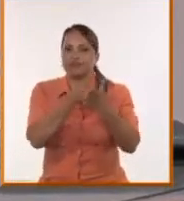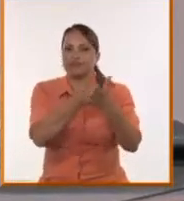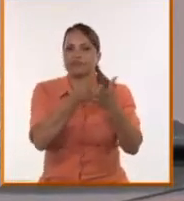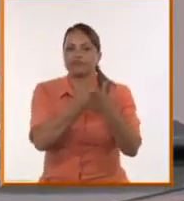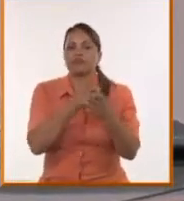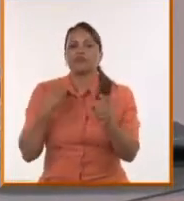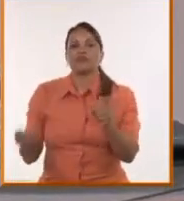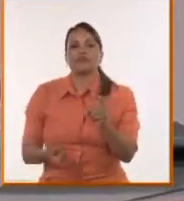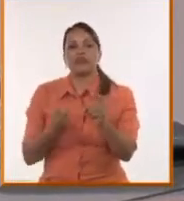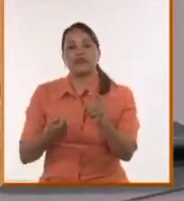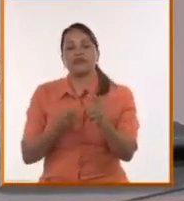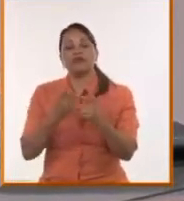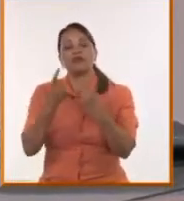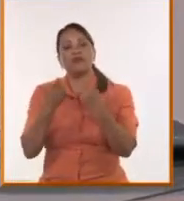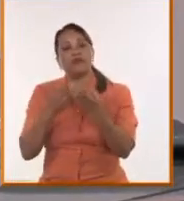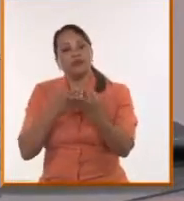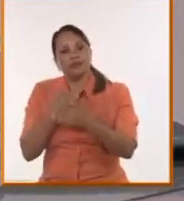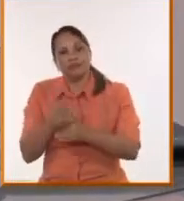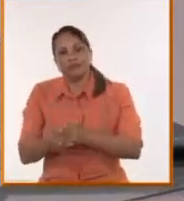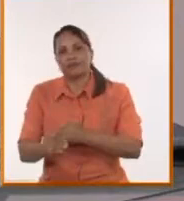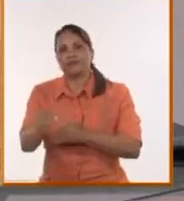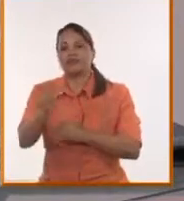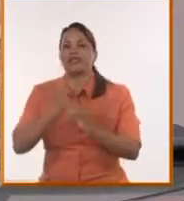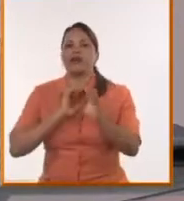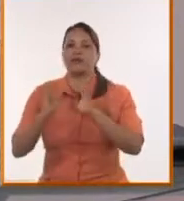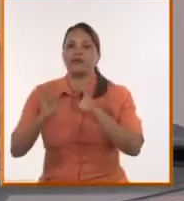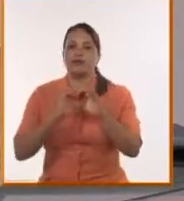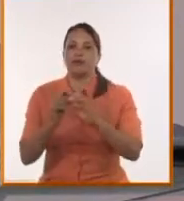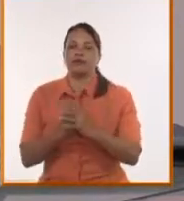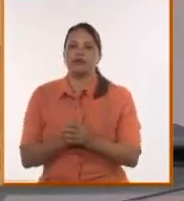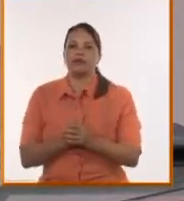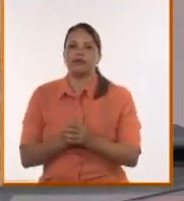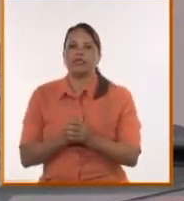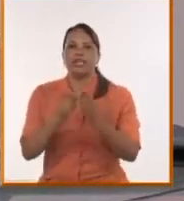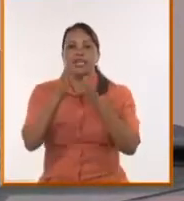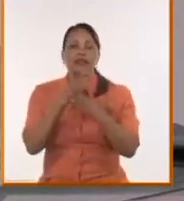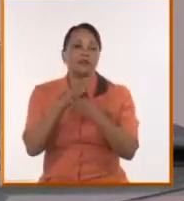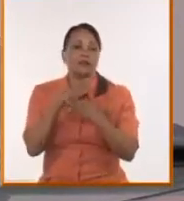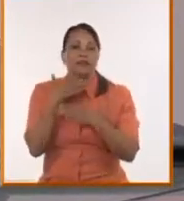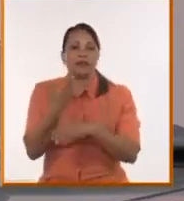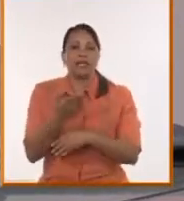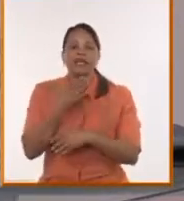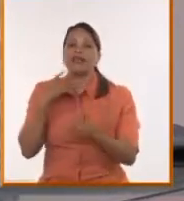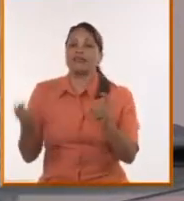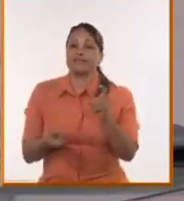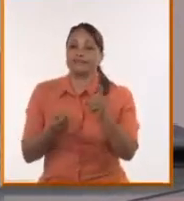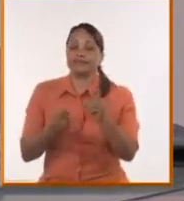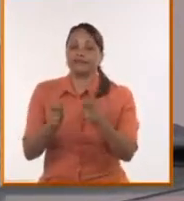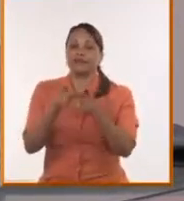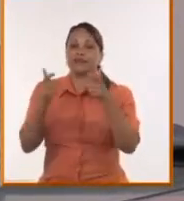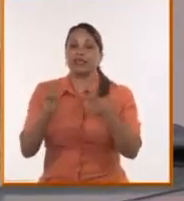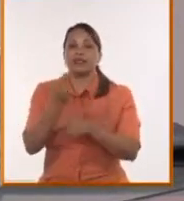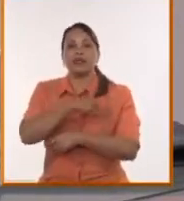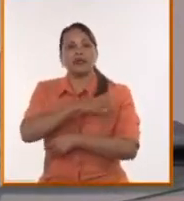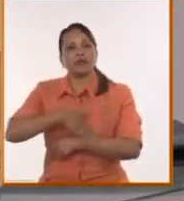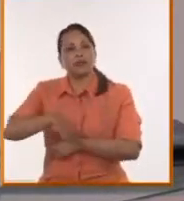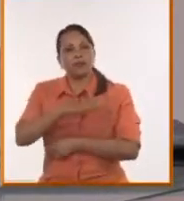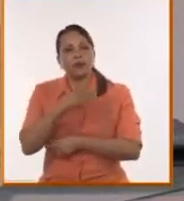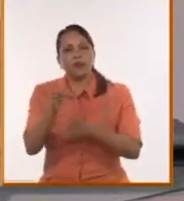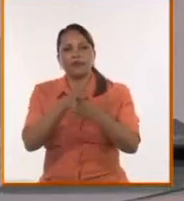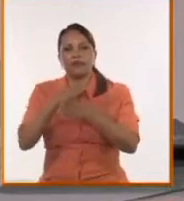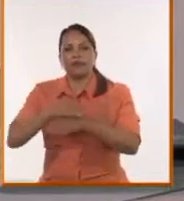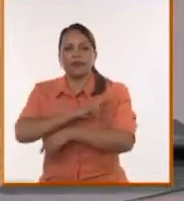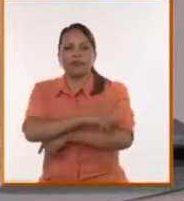grandes desafíos que tenemos en el escenario comunicacional, que no son más que los grandes desafíos que tiene la humanidad de hoy en esa lucha